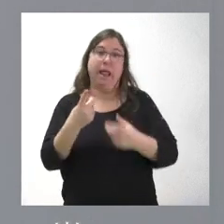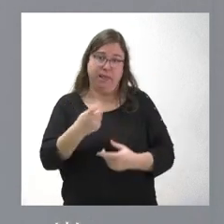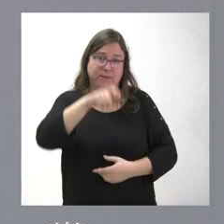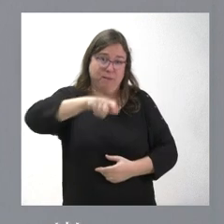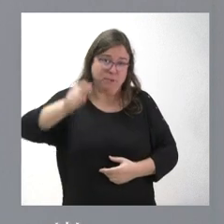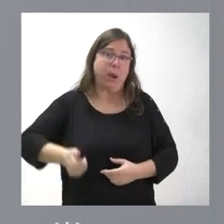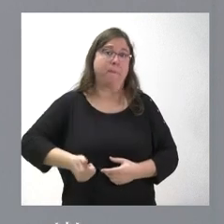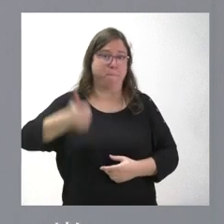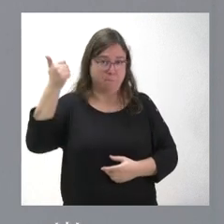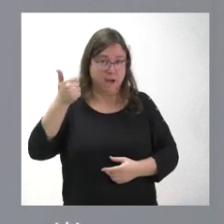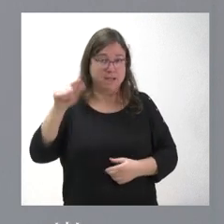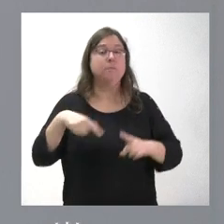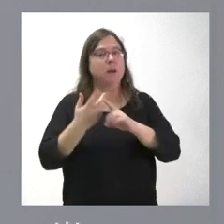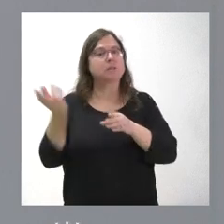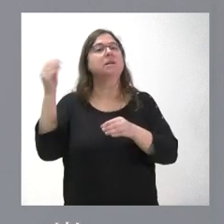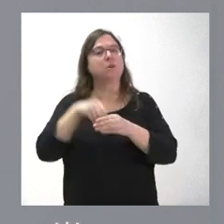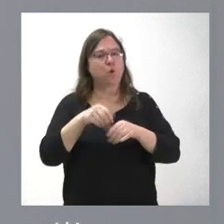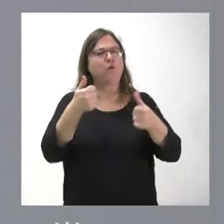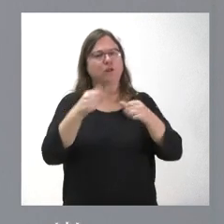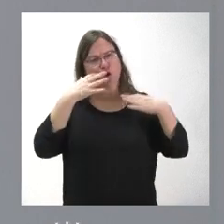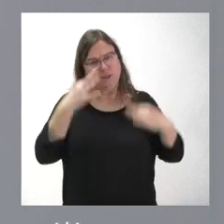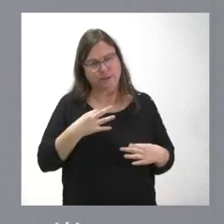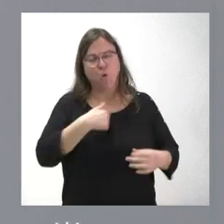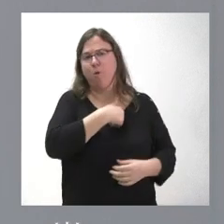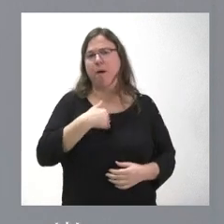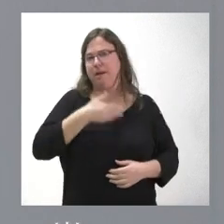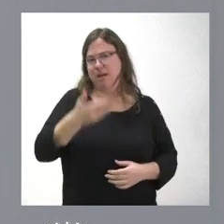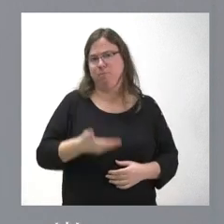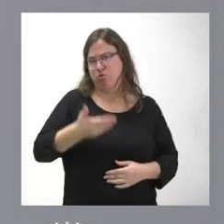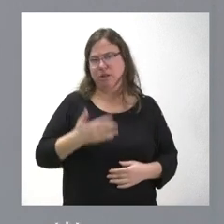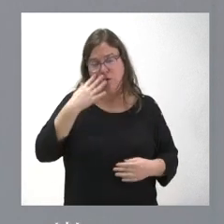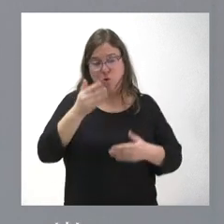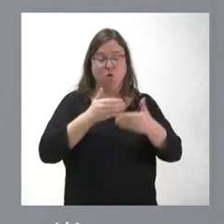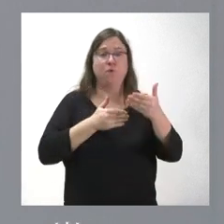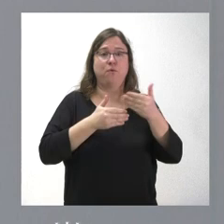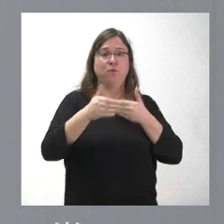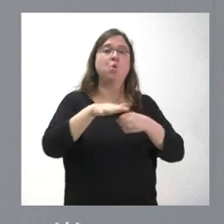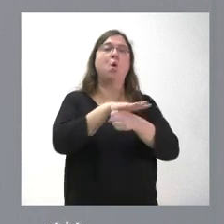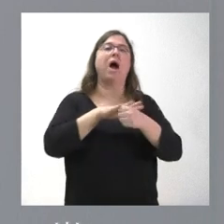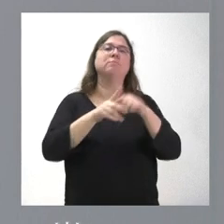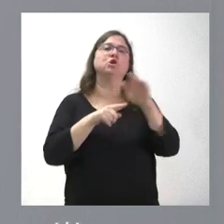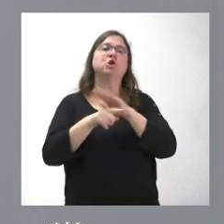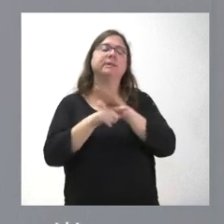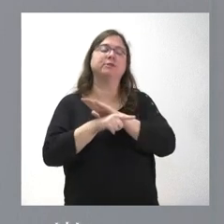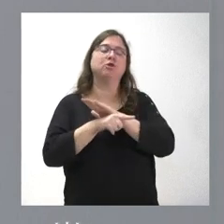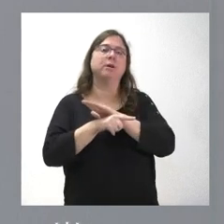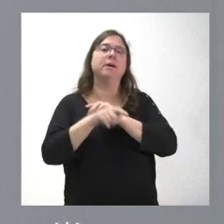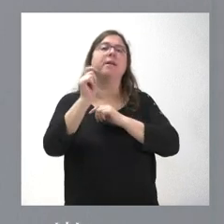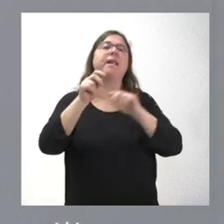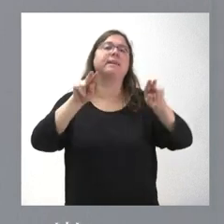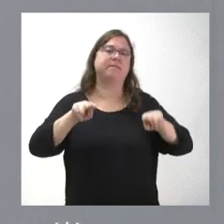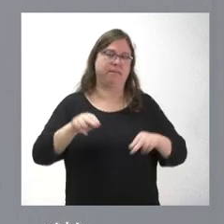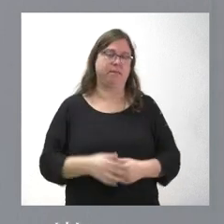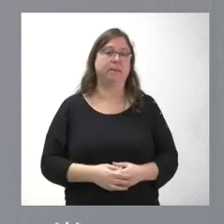entre este más personal, también los fisioterapeutas, seguro que van a tener un papel relevante en el futuro del ámbito de la gestión de las residencias de Castilla y León. El